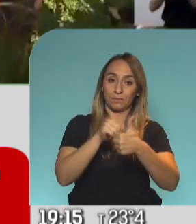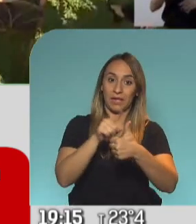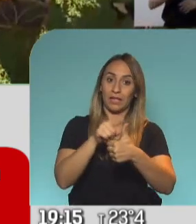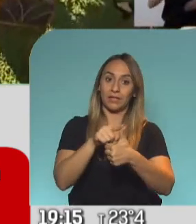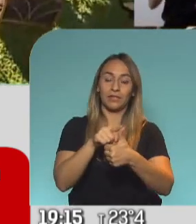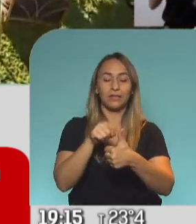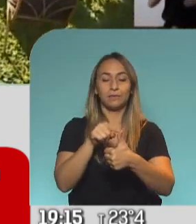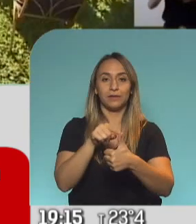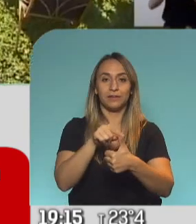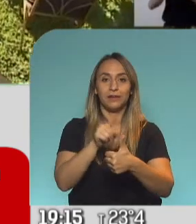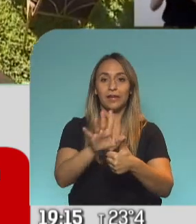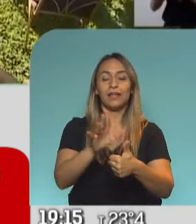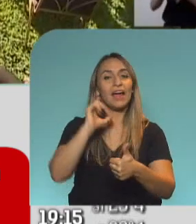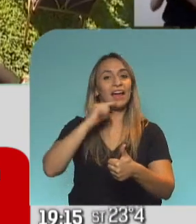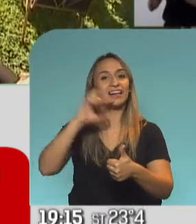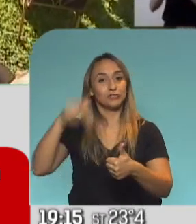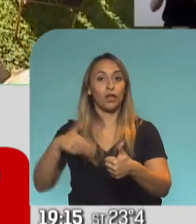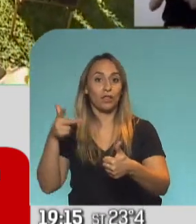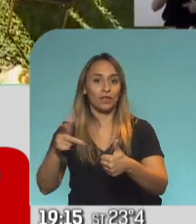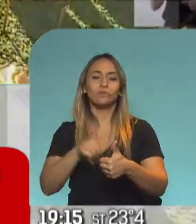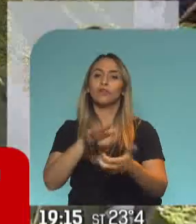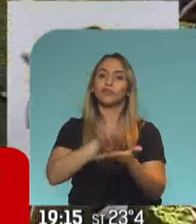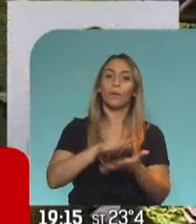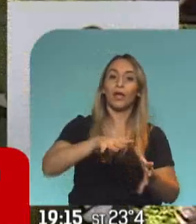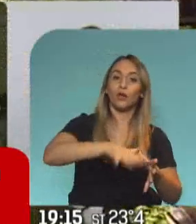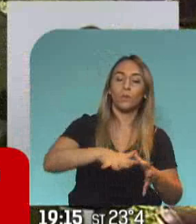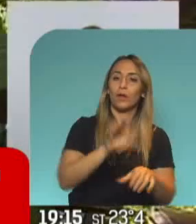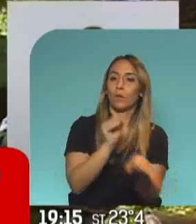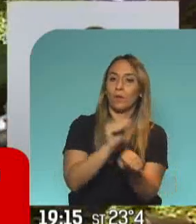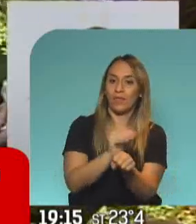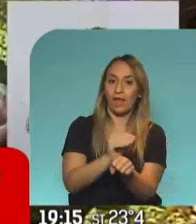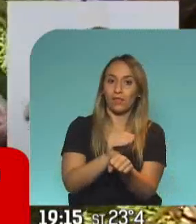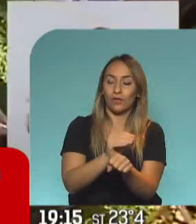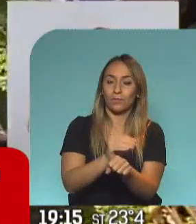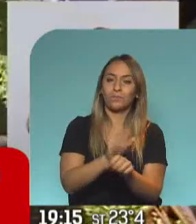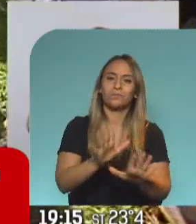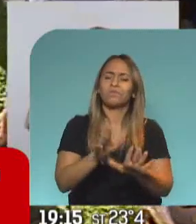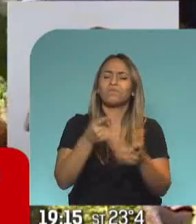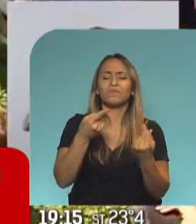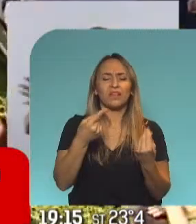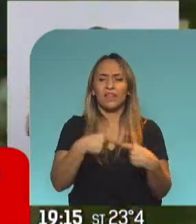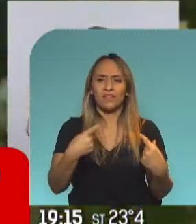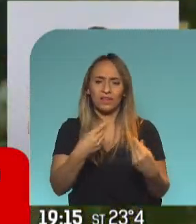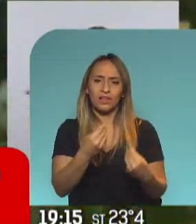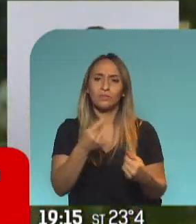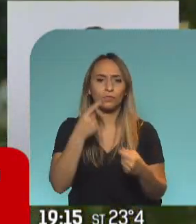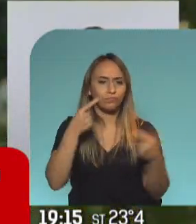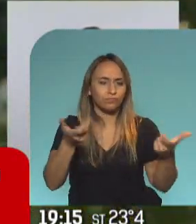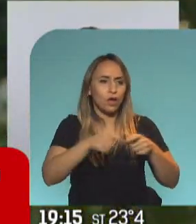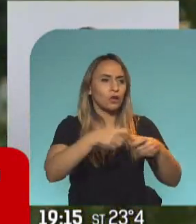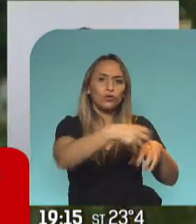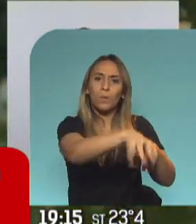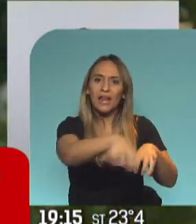adelantaba Gastón Sulache, tiene que ver con la comunidad de cuidado y seguridad alimentaria, ¿no? Esto es lo que decía él, trabajar con cooperativas, descentralizar